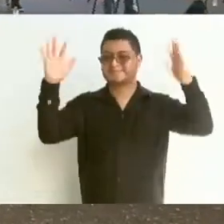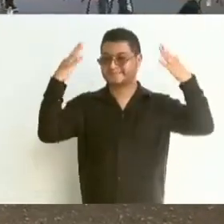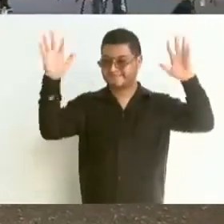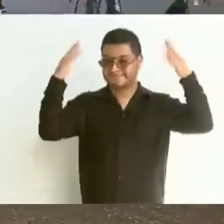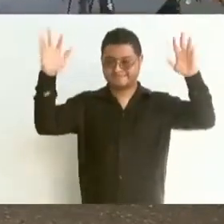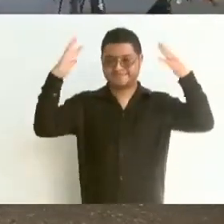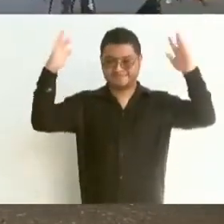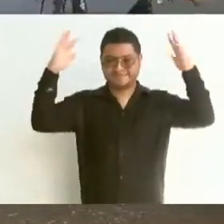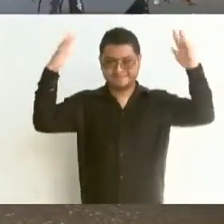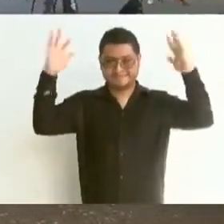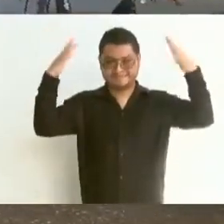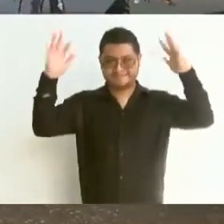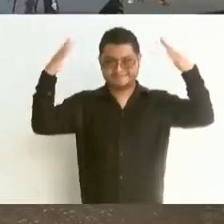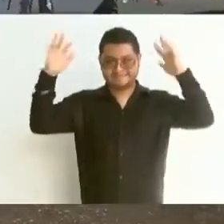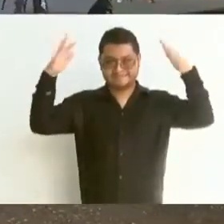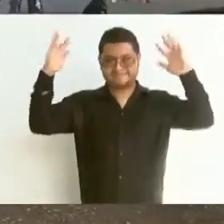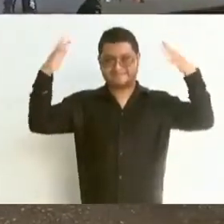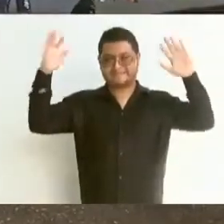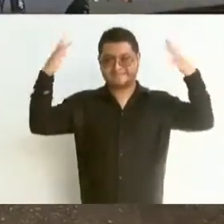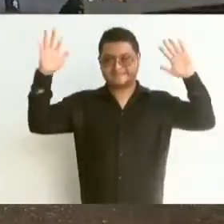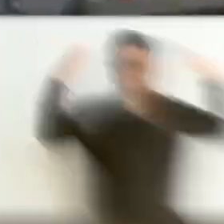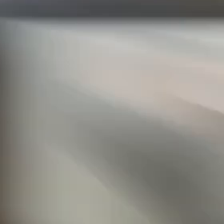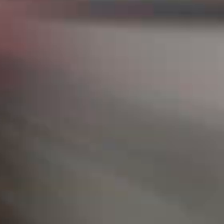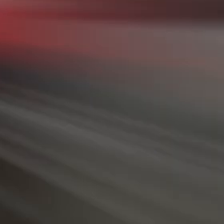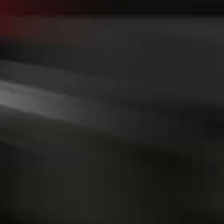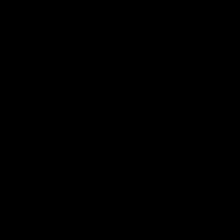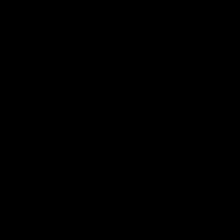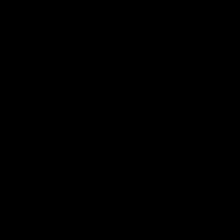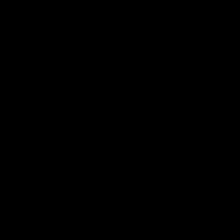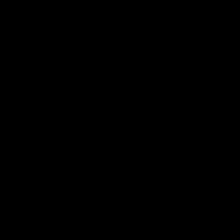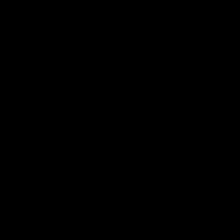Aplausos. Aplausos. Aplausos.